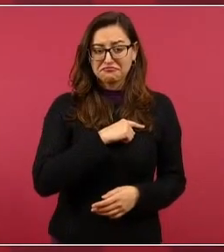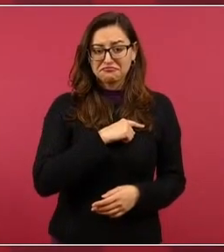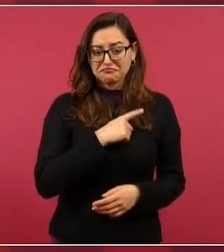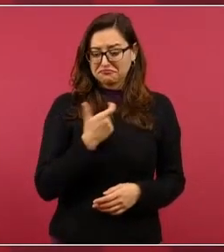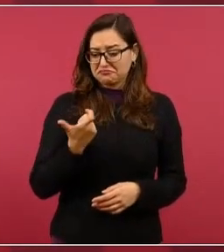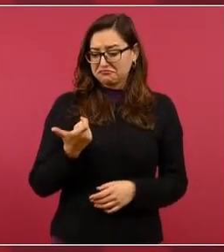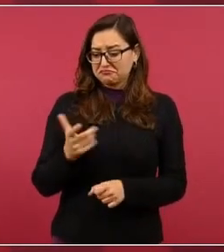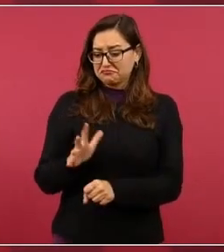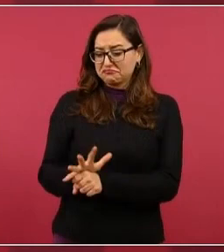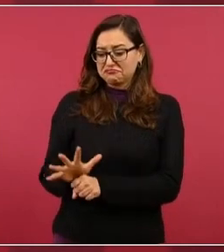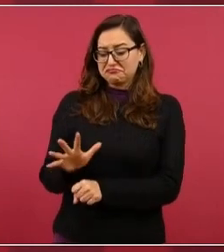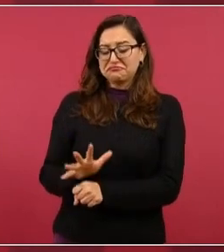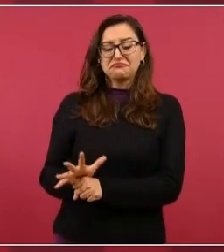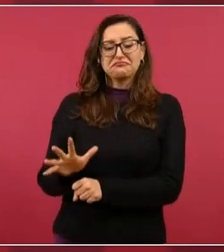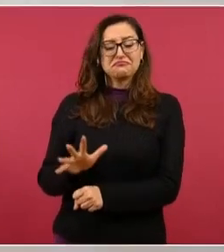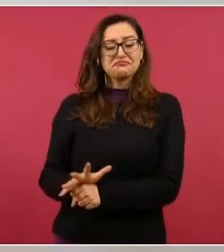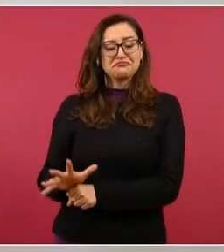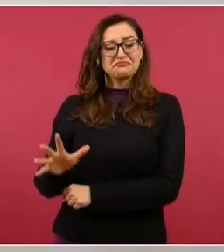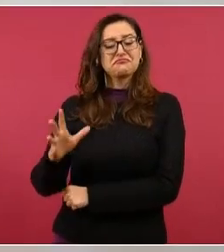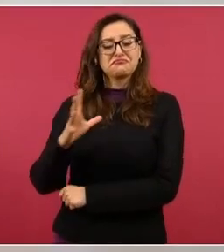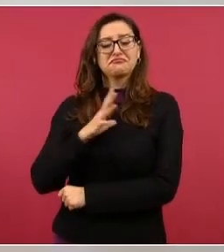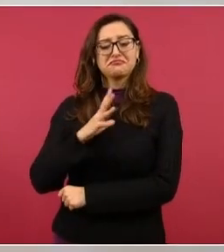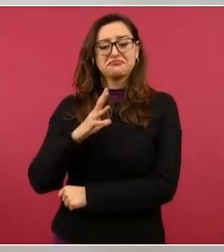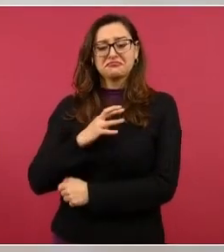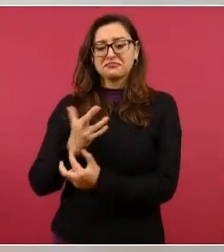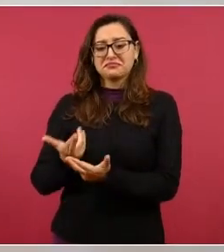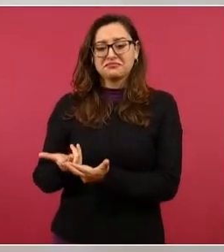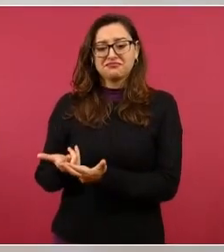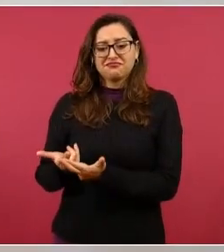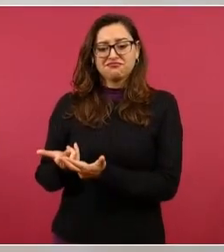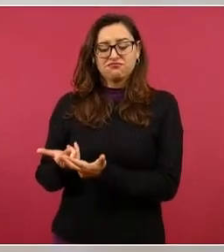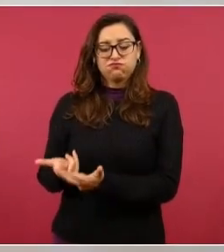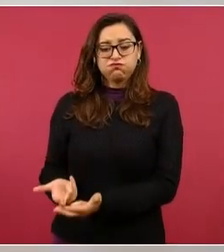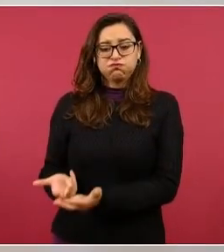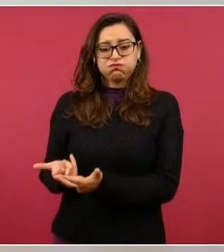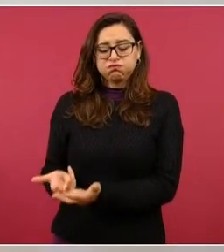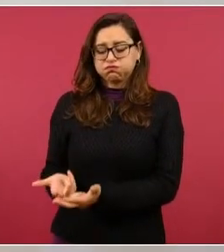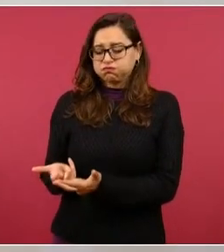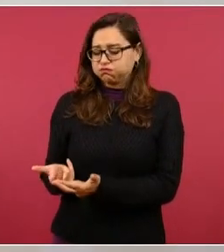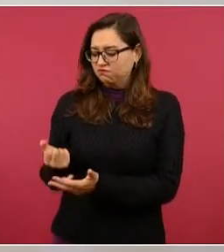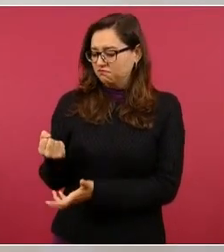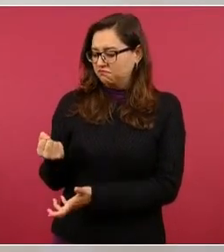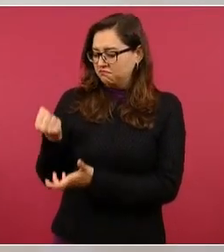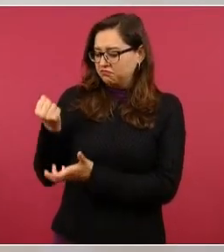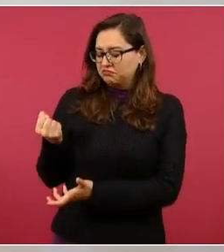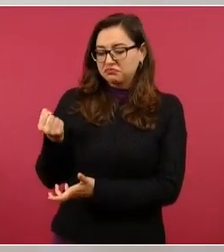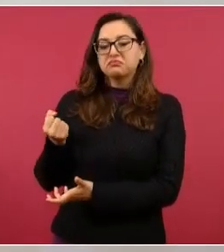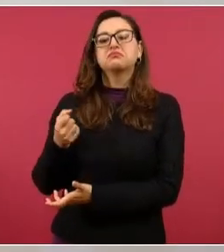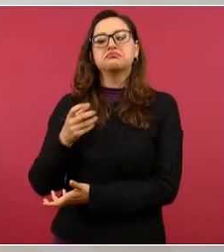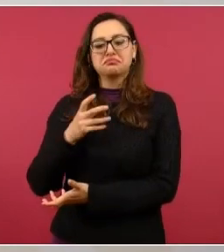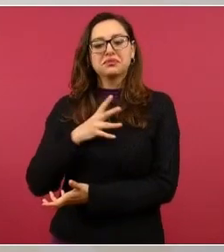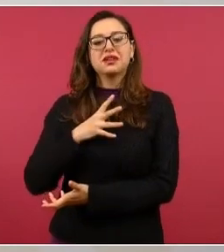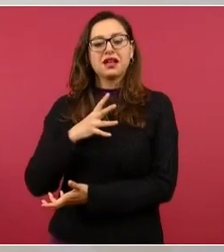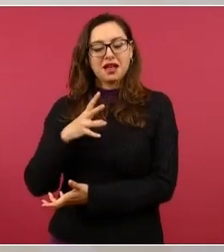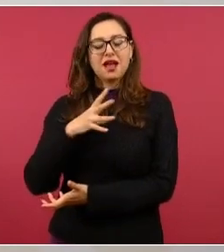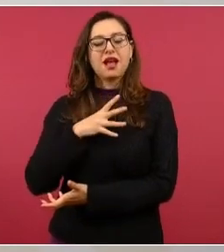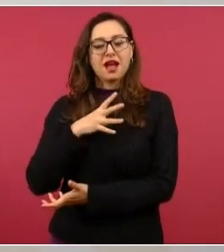suficientes recursos en reservas para